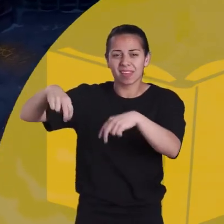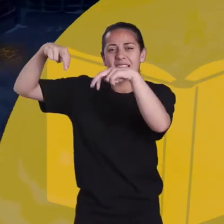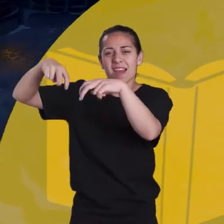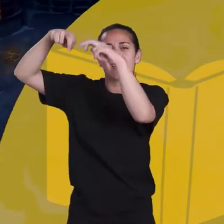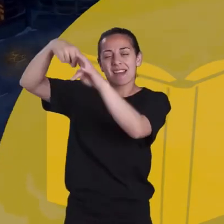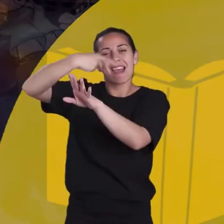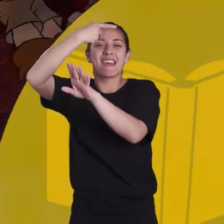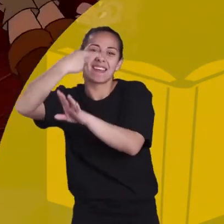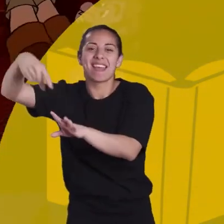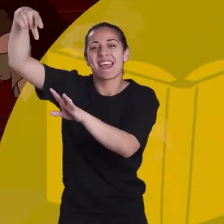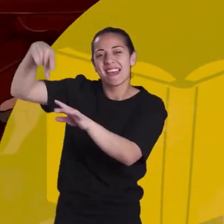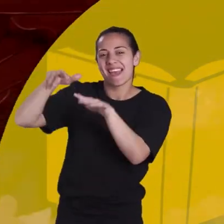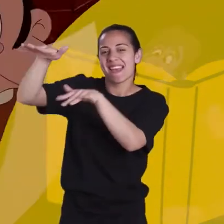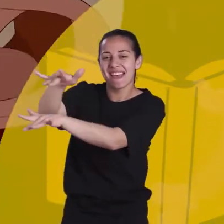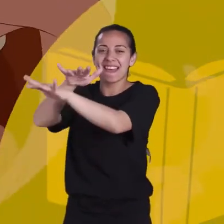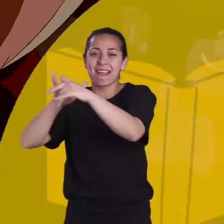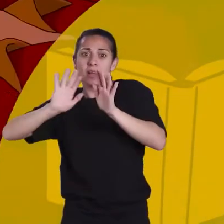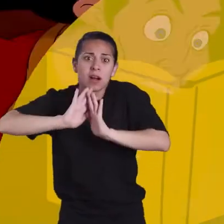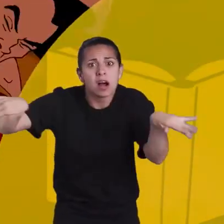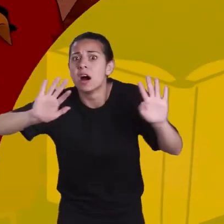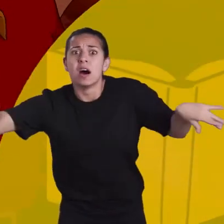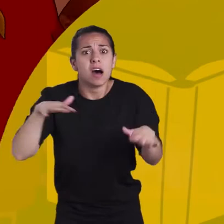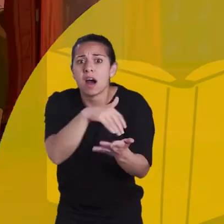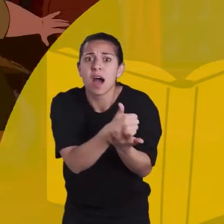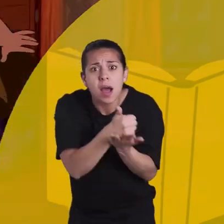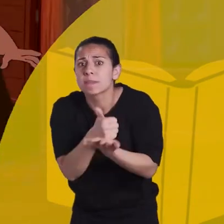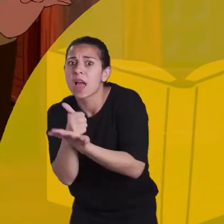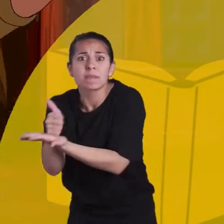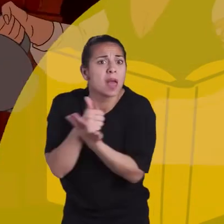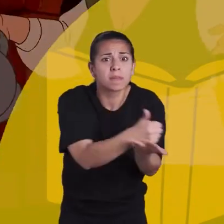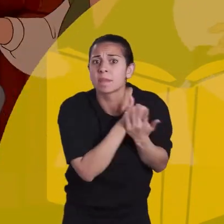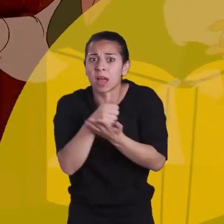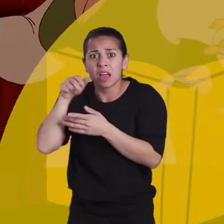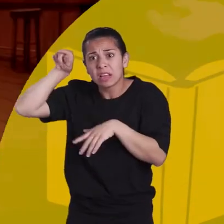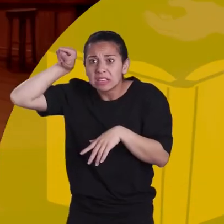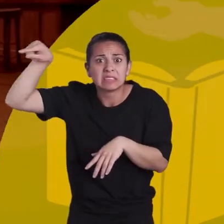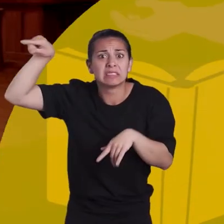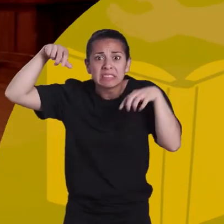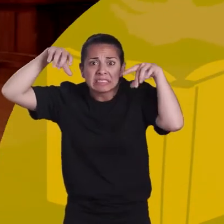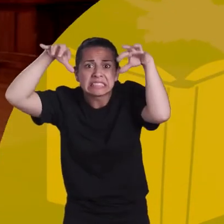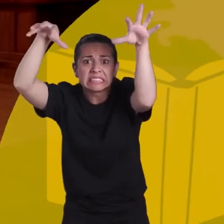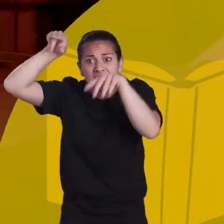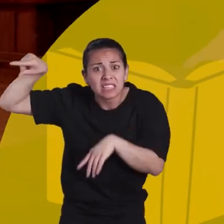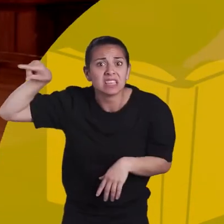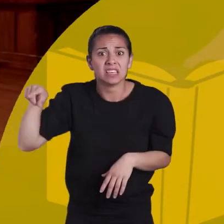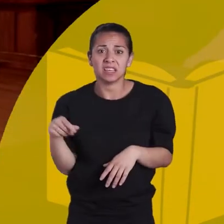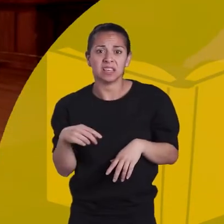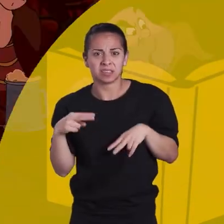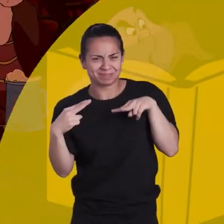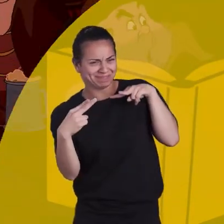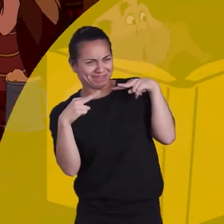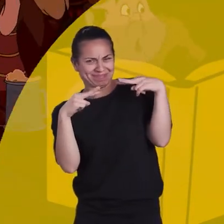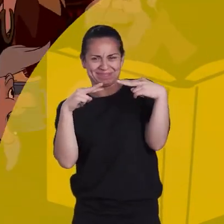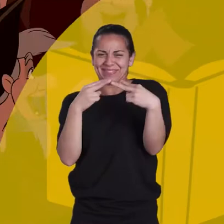En el pueblo, mientras todos cantan con Gastón, llega el padre de Bella. ¡Chilio, ayúdenme! Phil le ayuda para ir a liberar a su